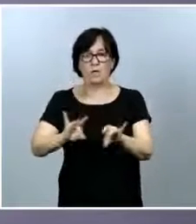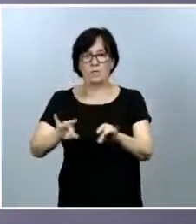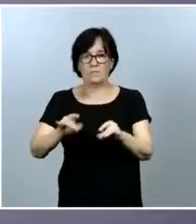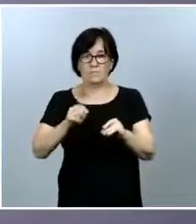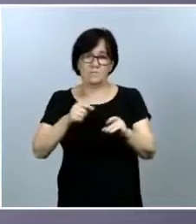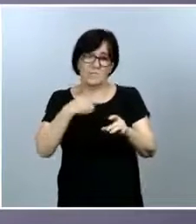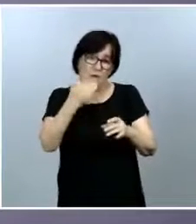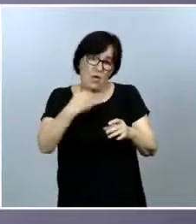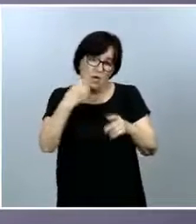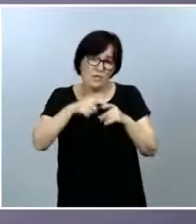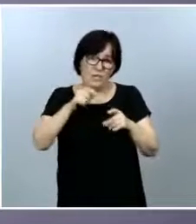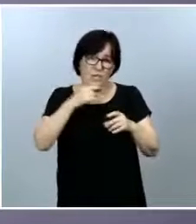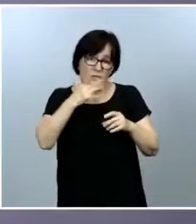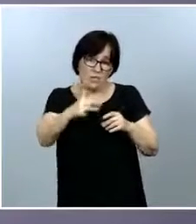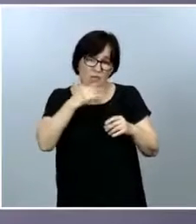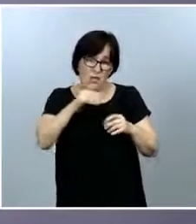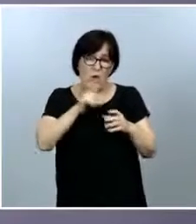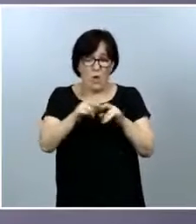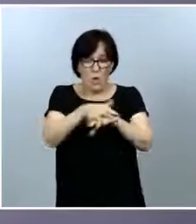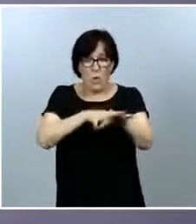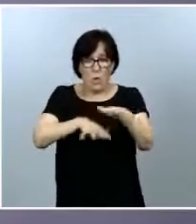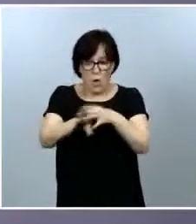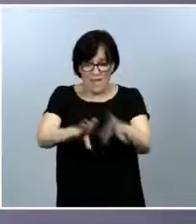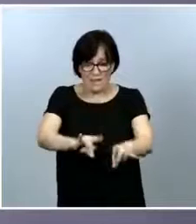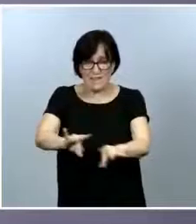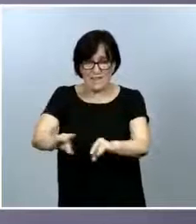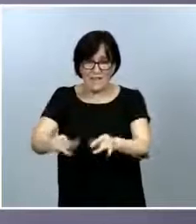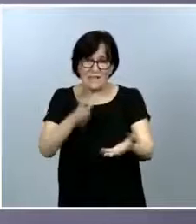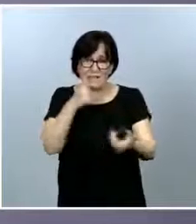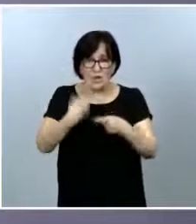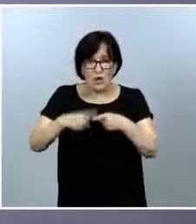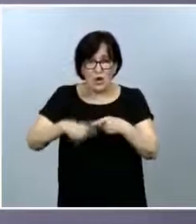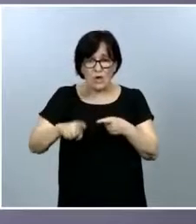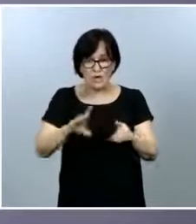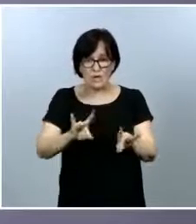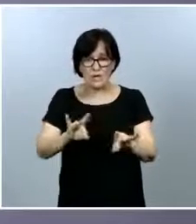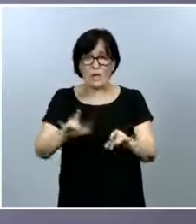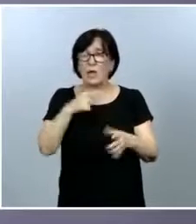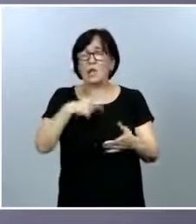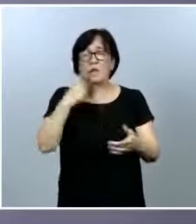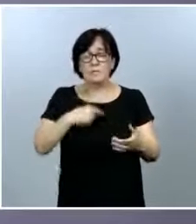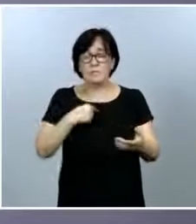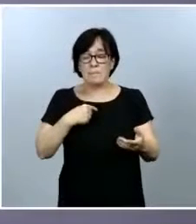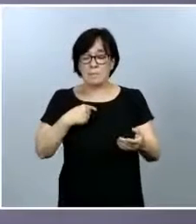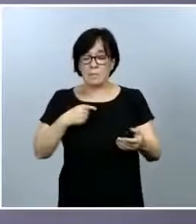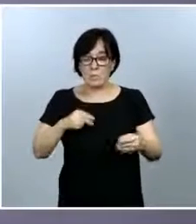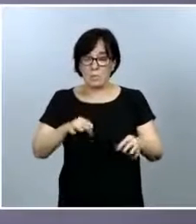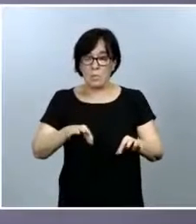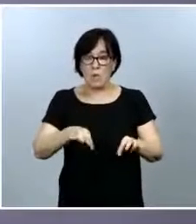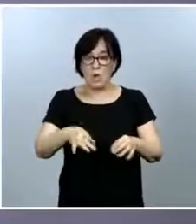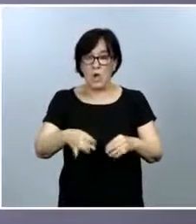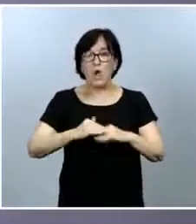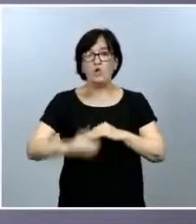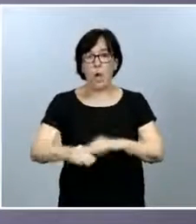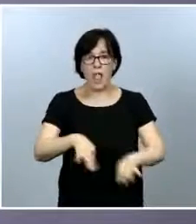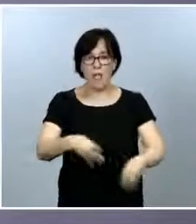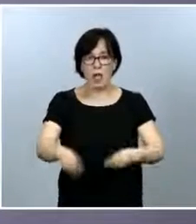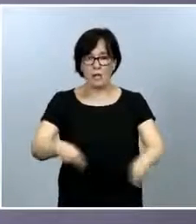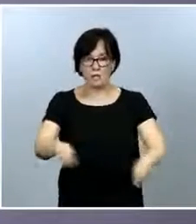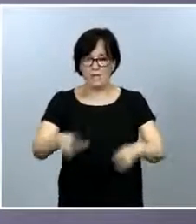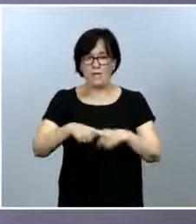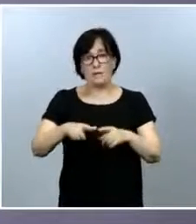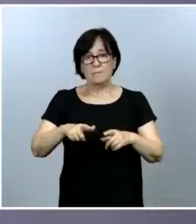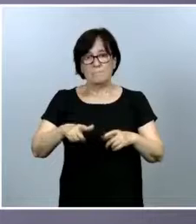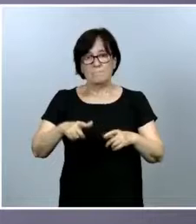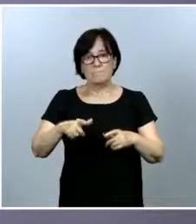guantes. Por lo tanto no podemos estar seguros de que lo que nos encontramos por el suelo pueda o no ser material de riesgo.